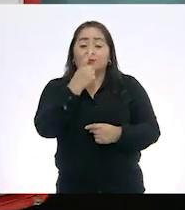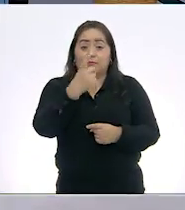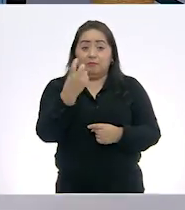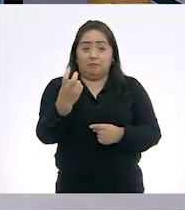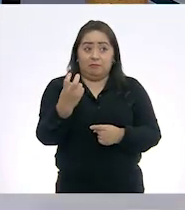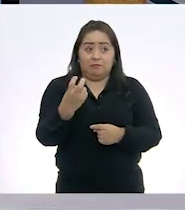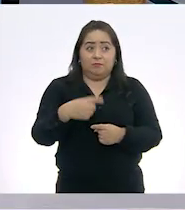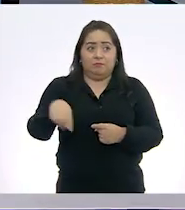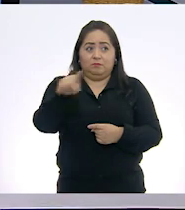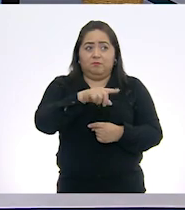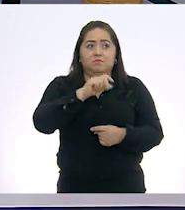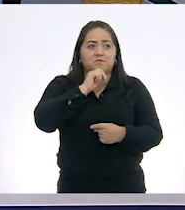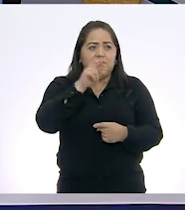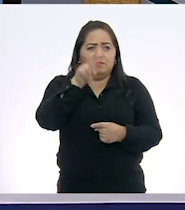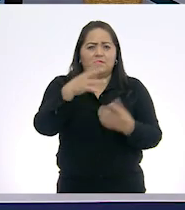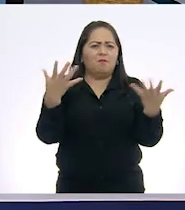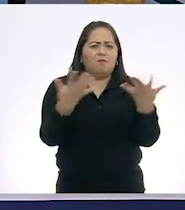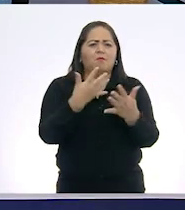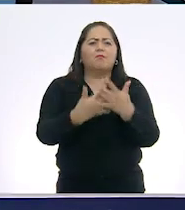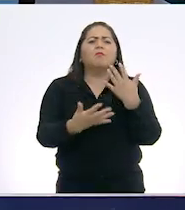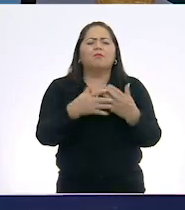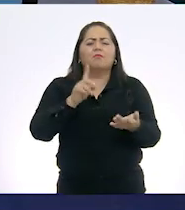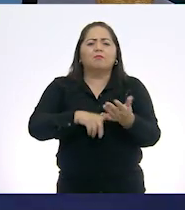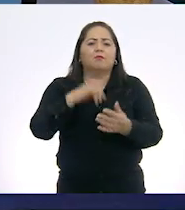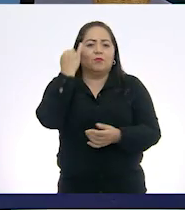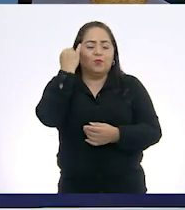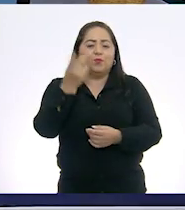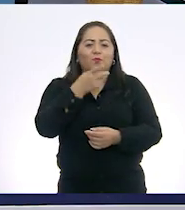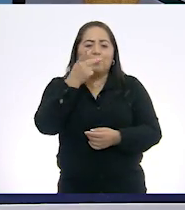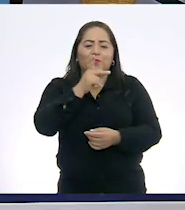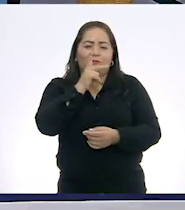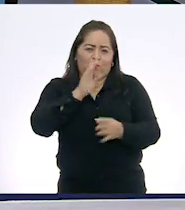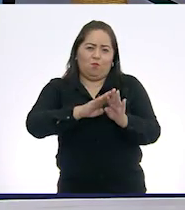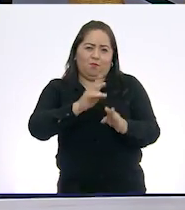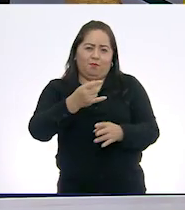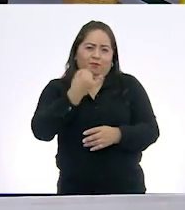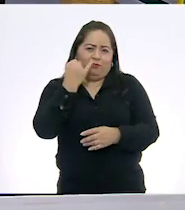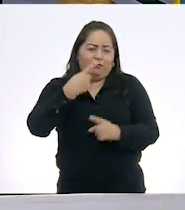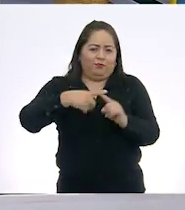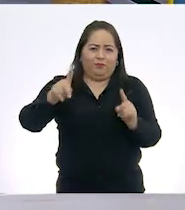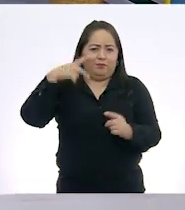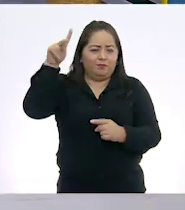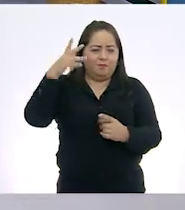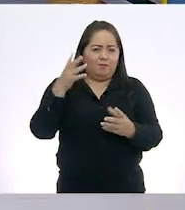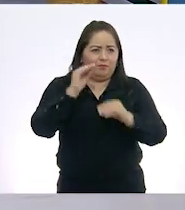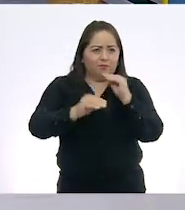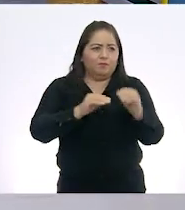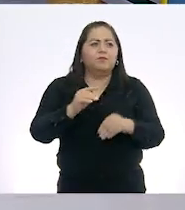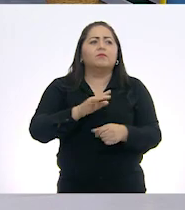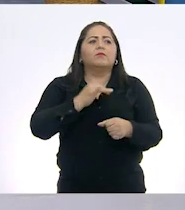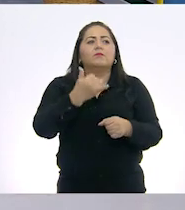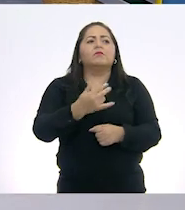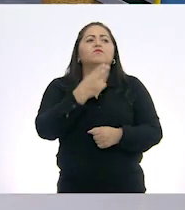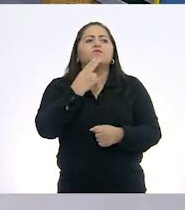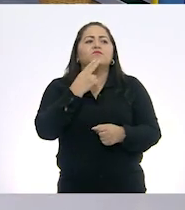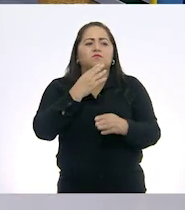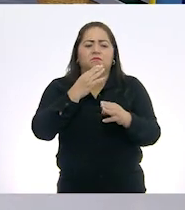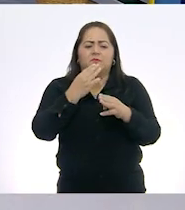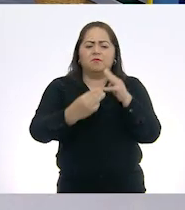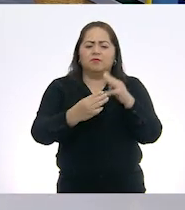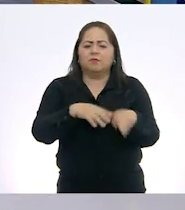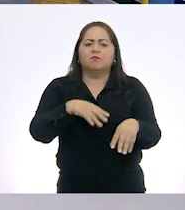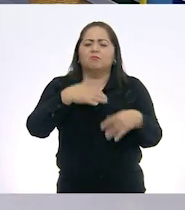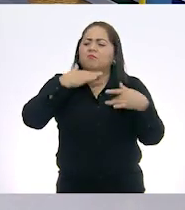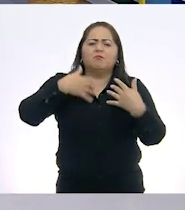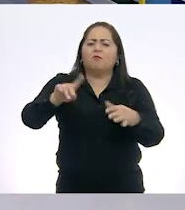estos libros están totalmente hechos en lengua náhuatl. Y para elaborarlos se usó material de reuso